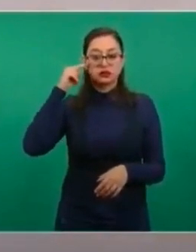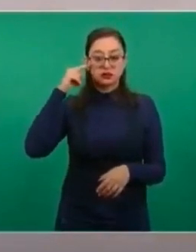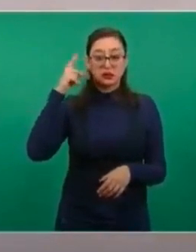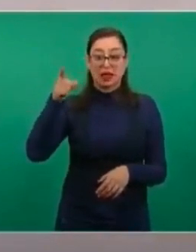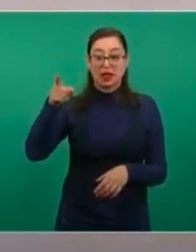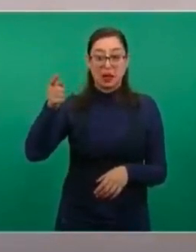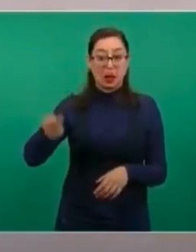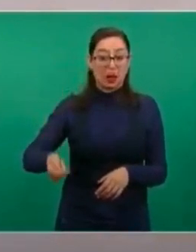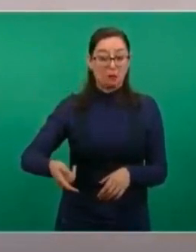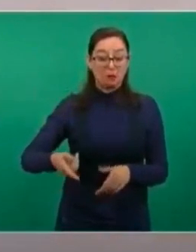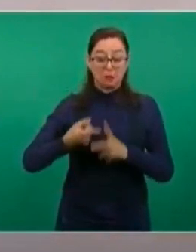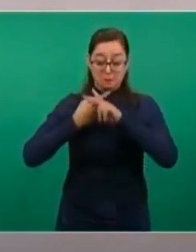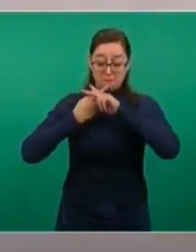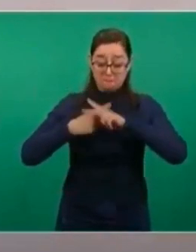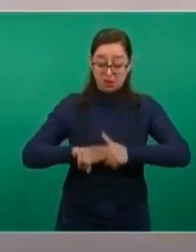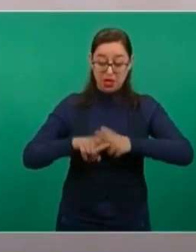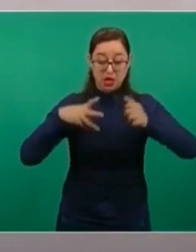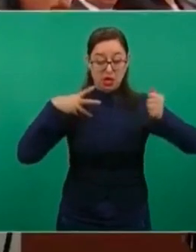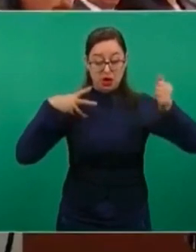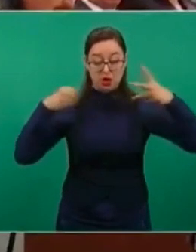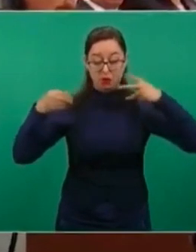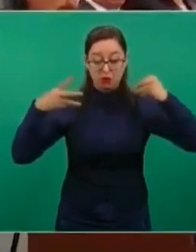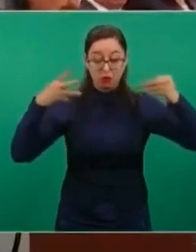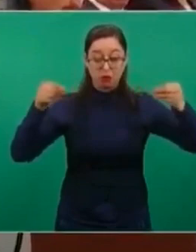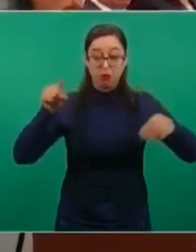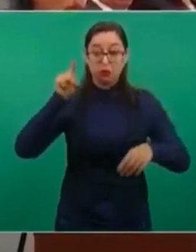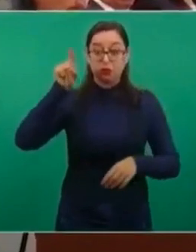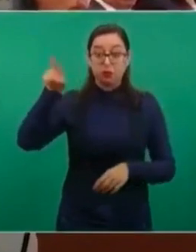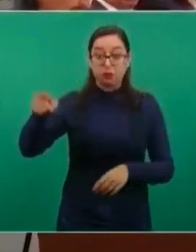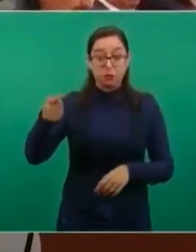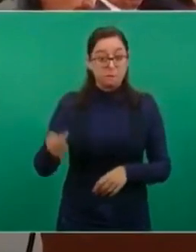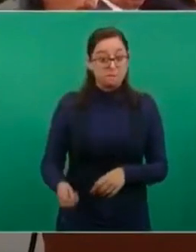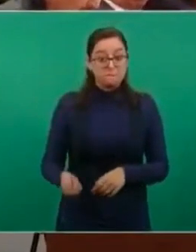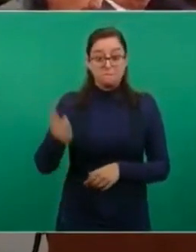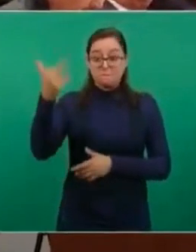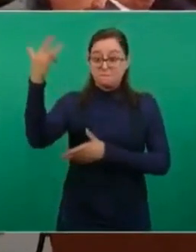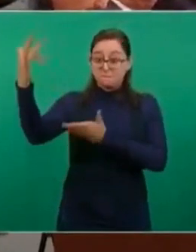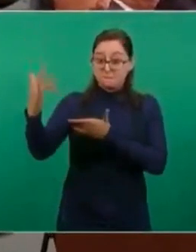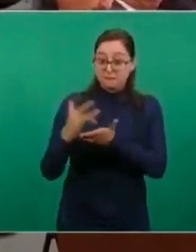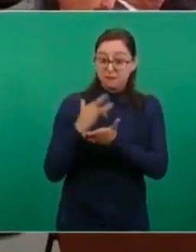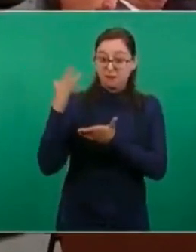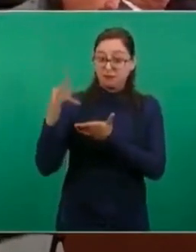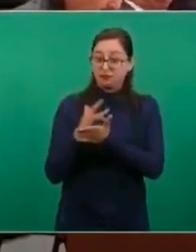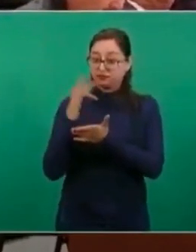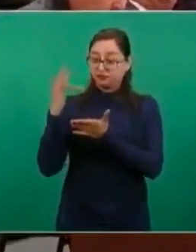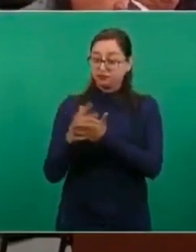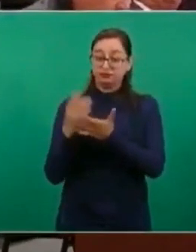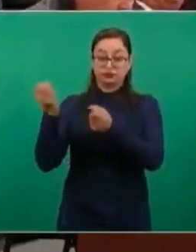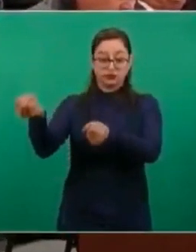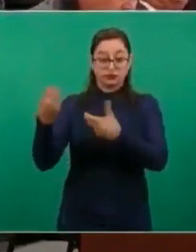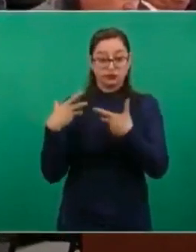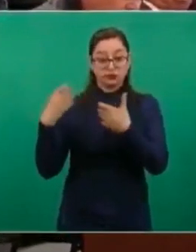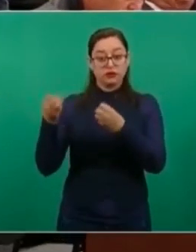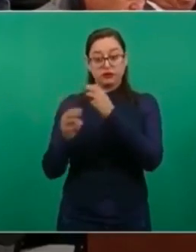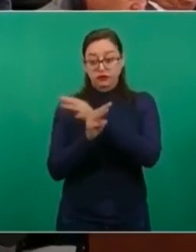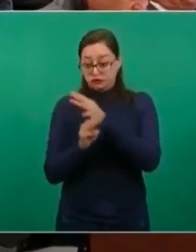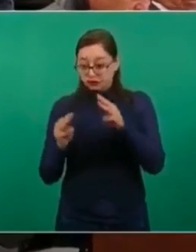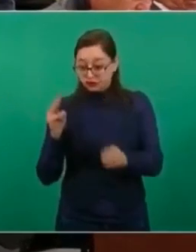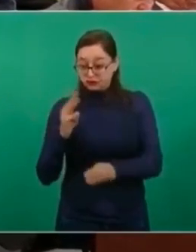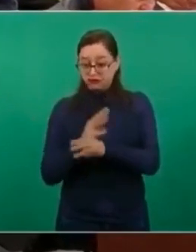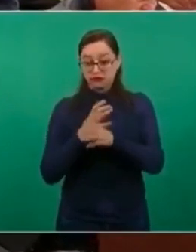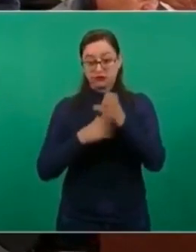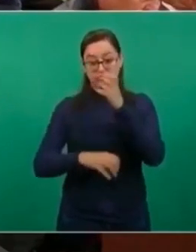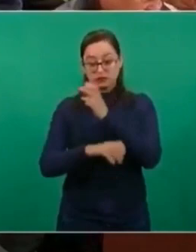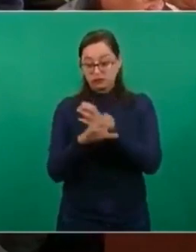primeros en que nos entregaron equipos para la protección de médicos,